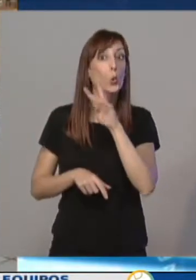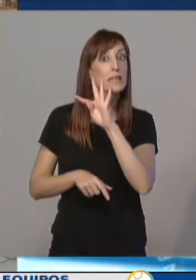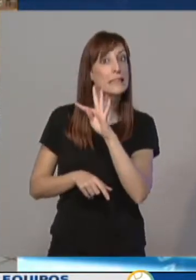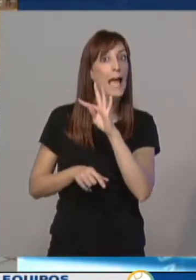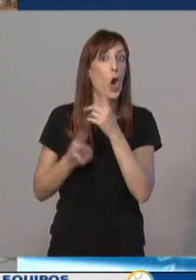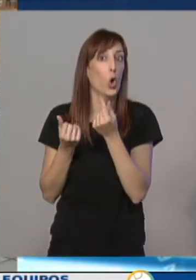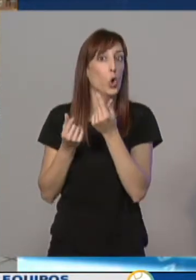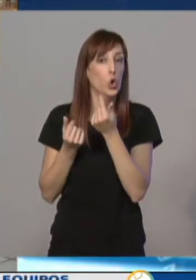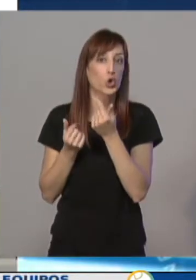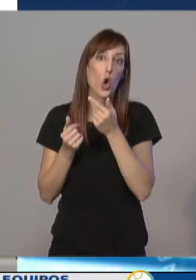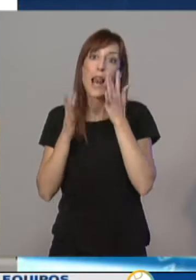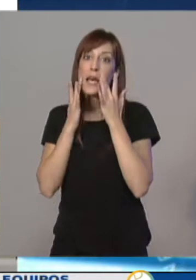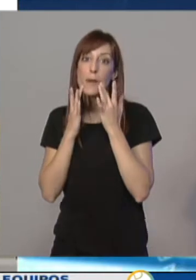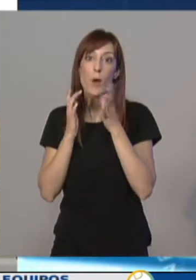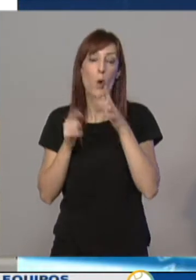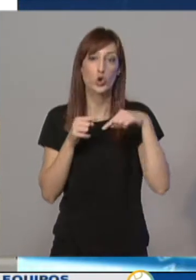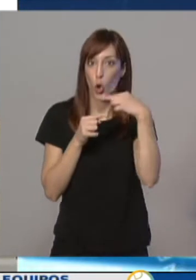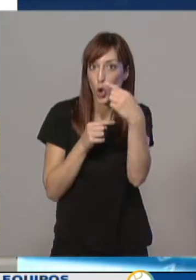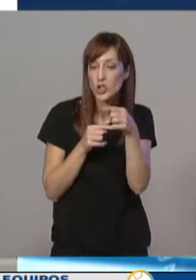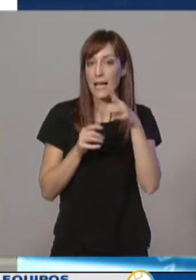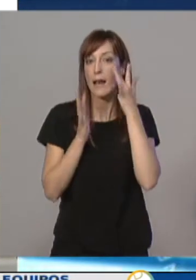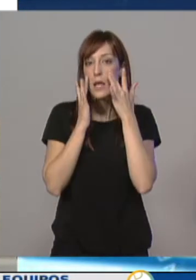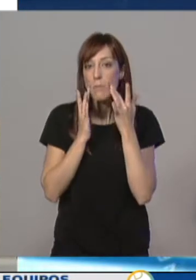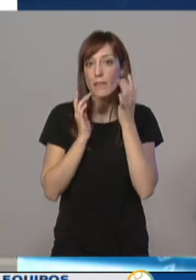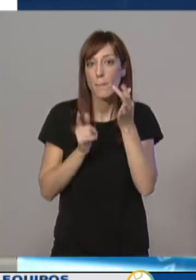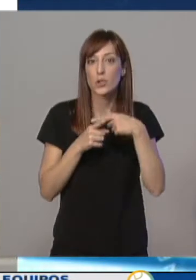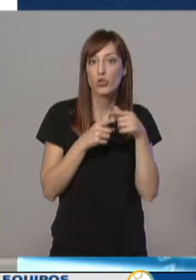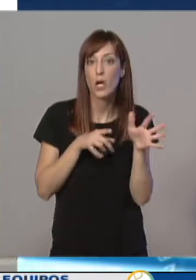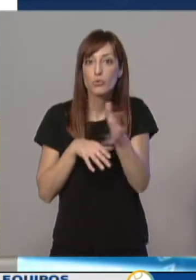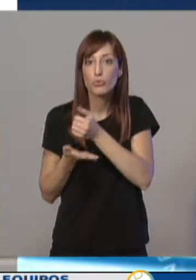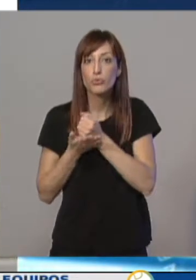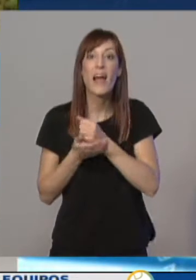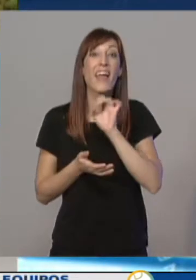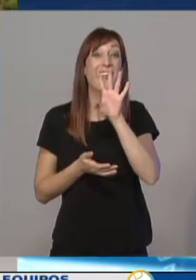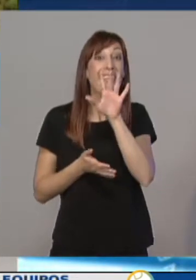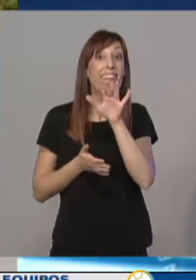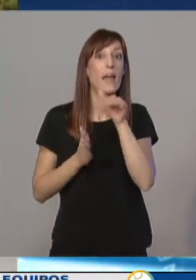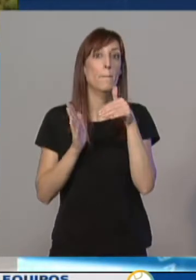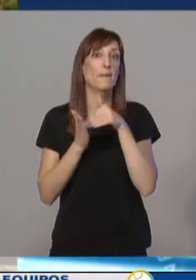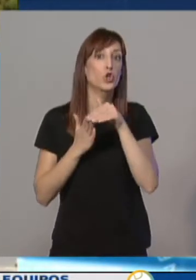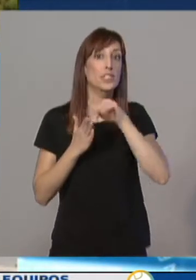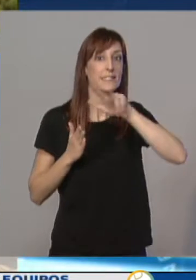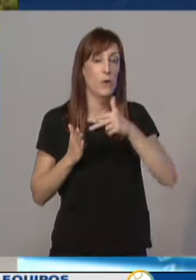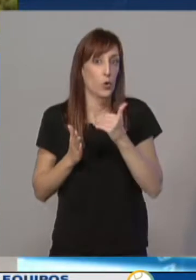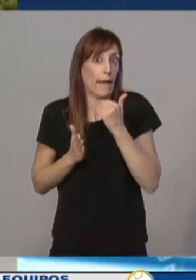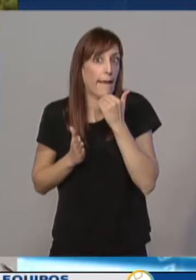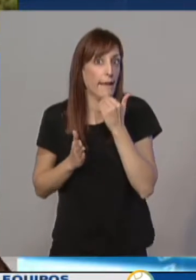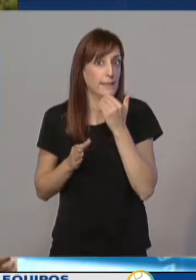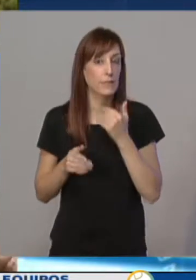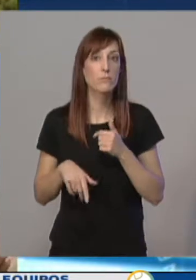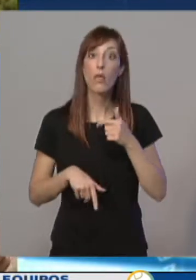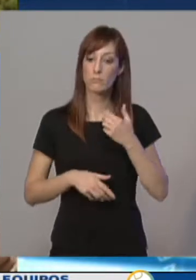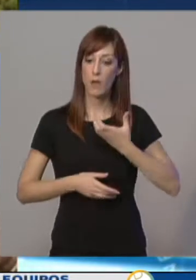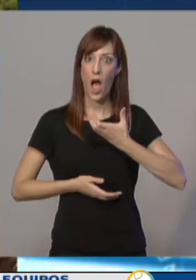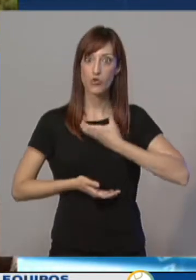recogida de residuos y limpieza viaria por un importe de casi 15 millones de euros. Es uno de los contratos más importantes del